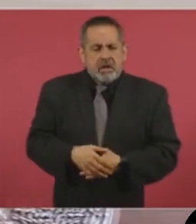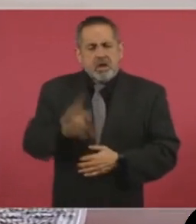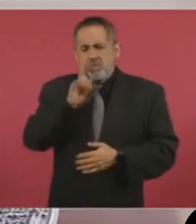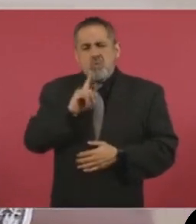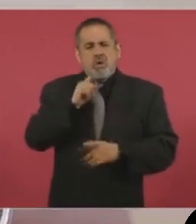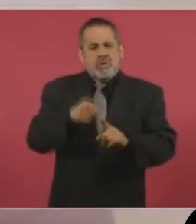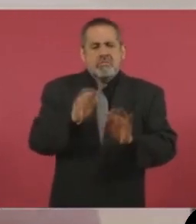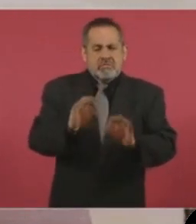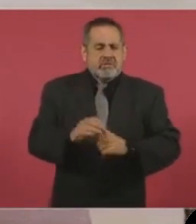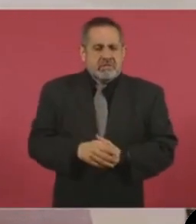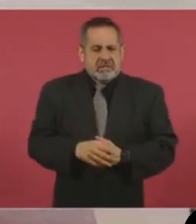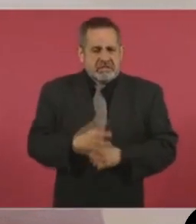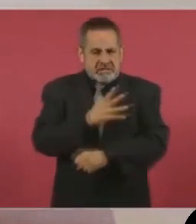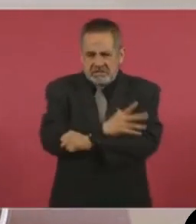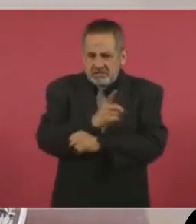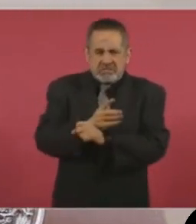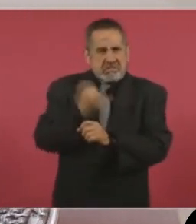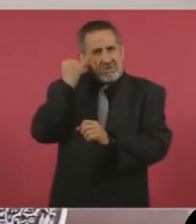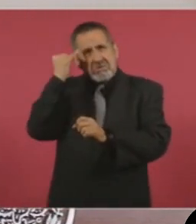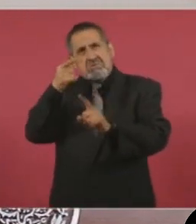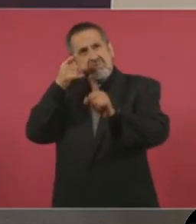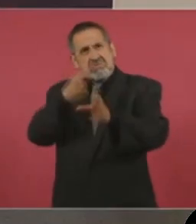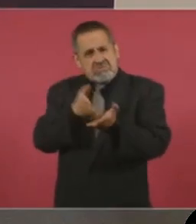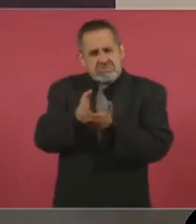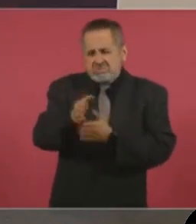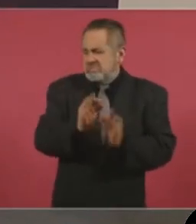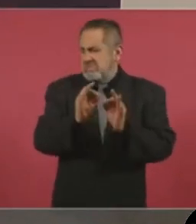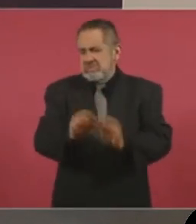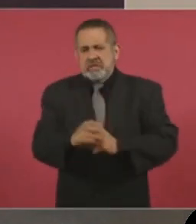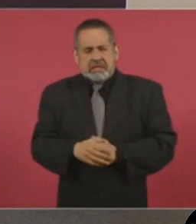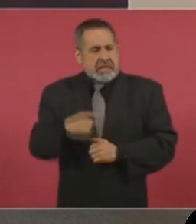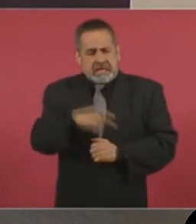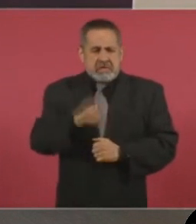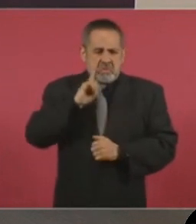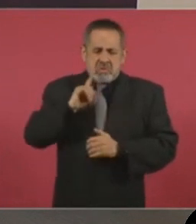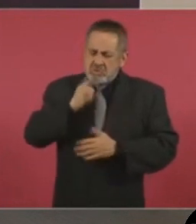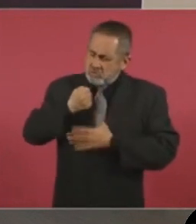con principios, con ideales, de lucha,